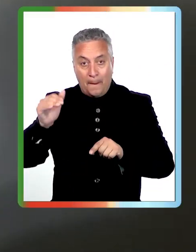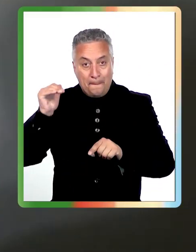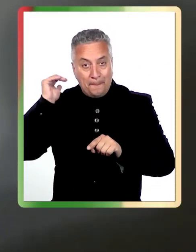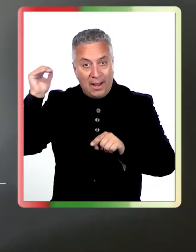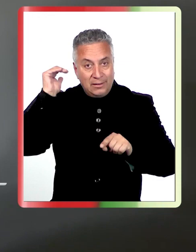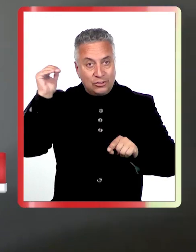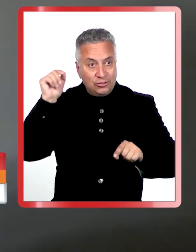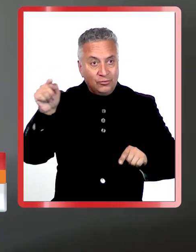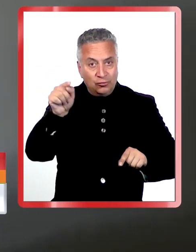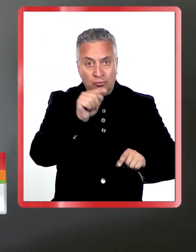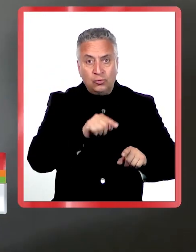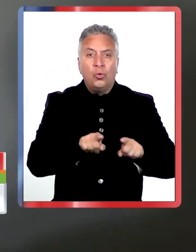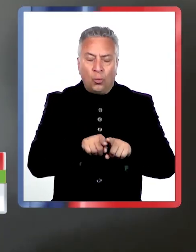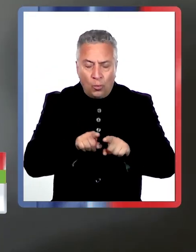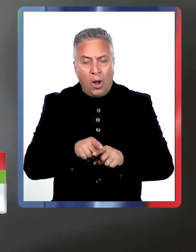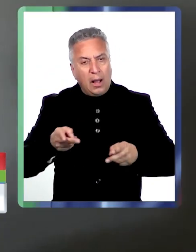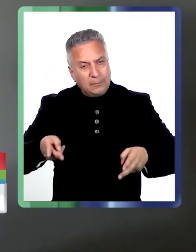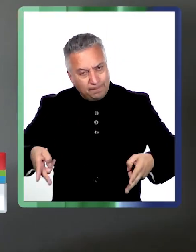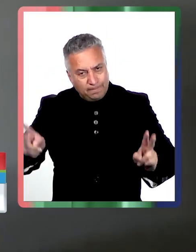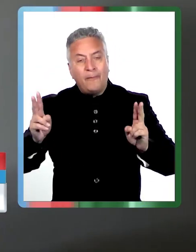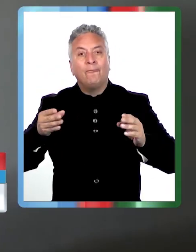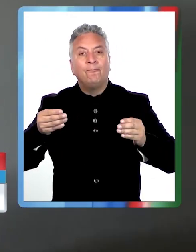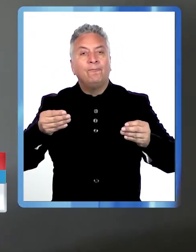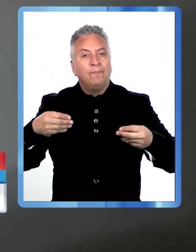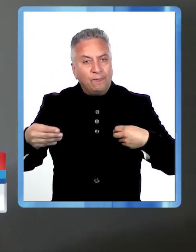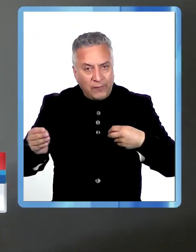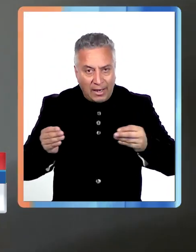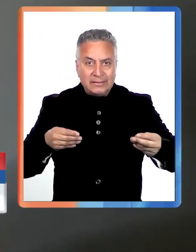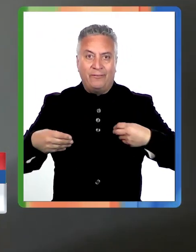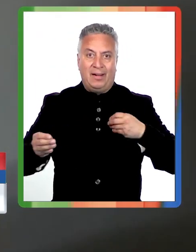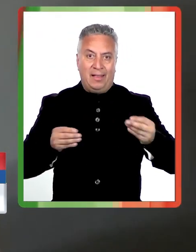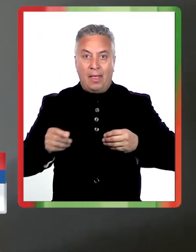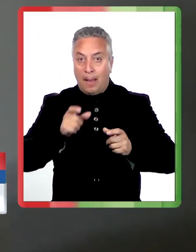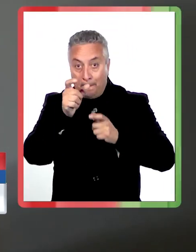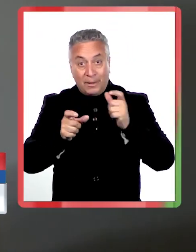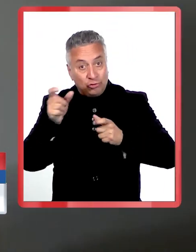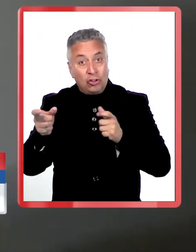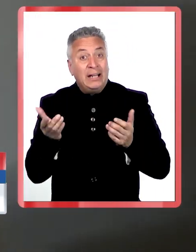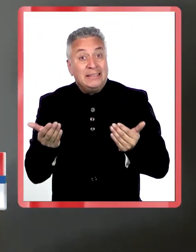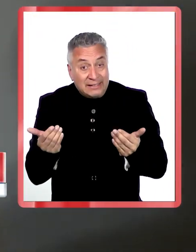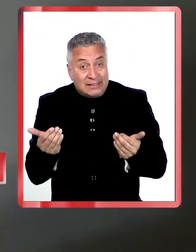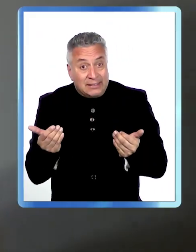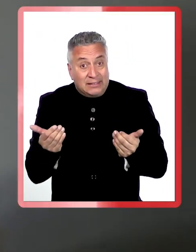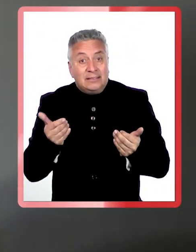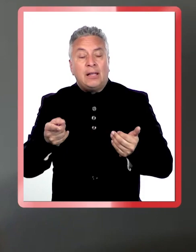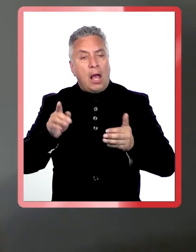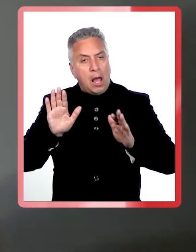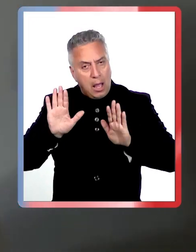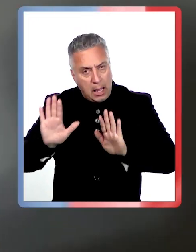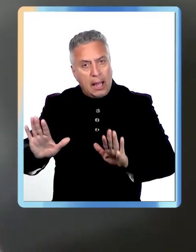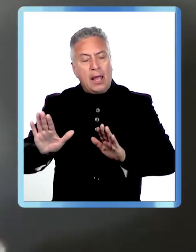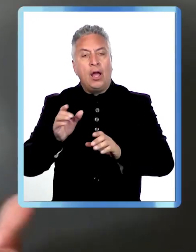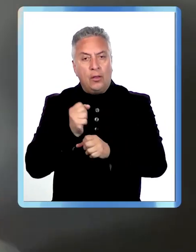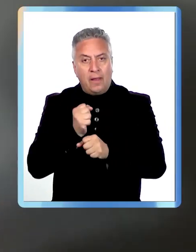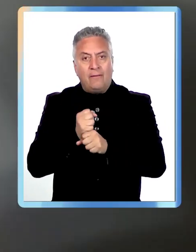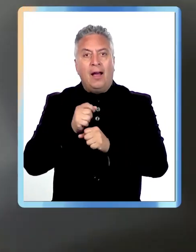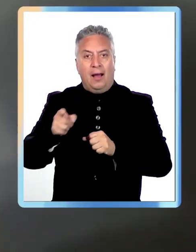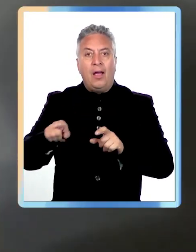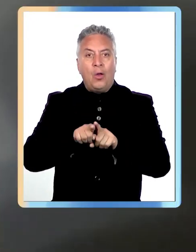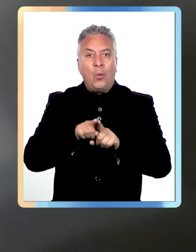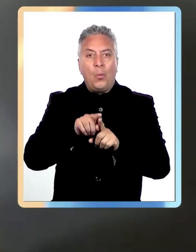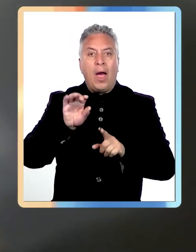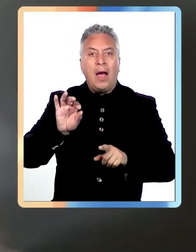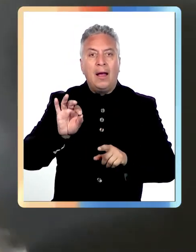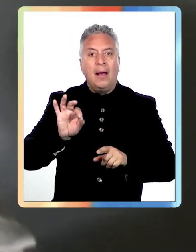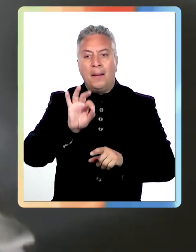mayor flexibilidad posible para que la gente que lo necesita pueda acceder a esta metodología que en pandemia dio pruebas